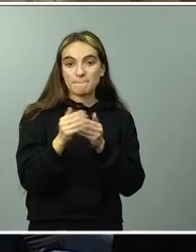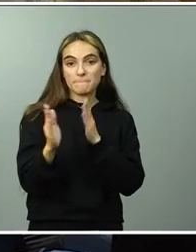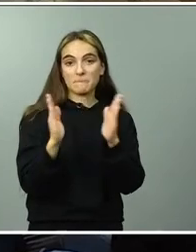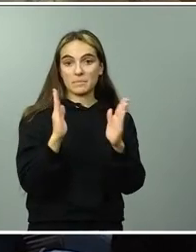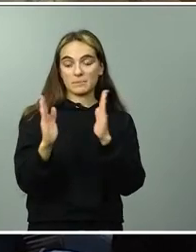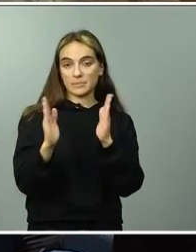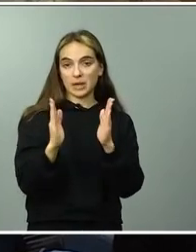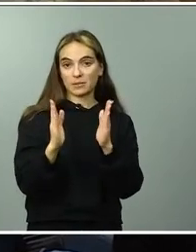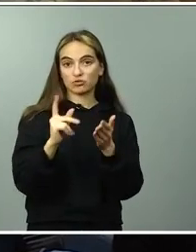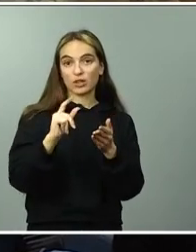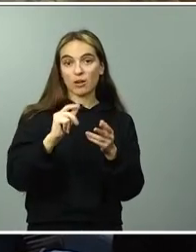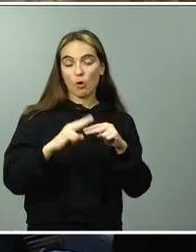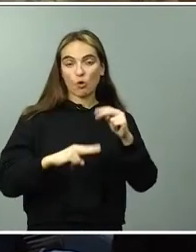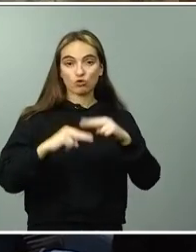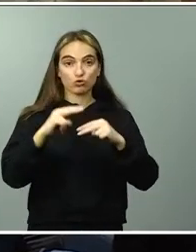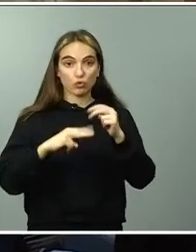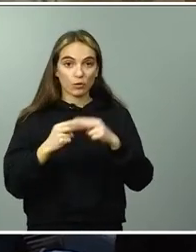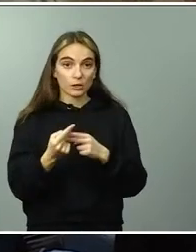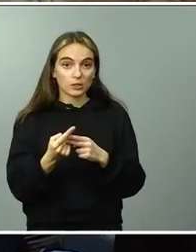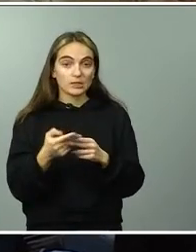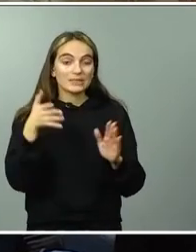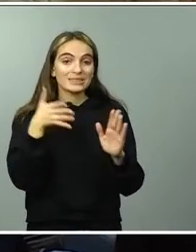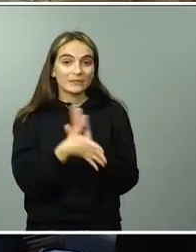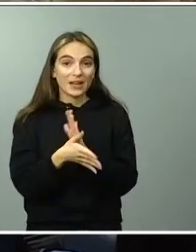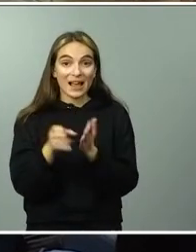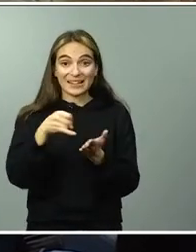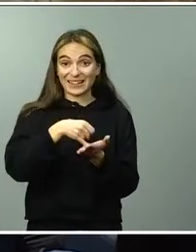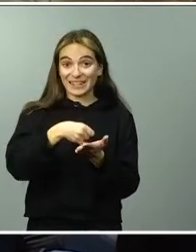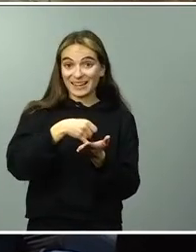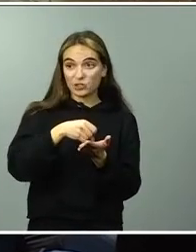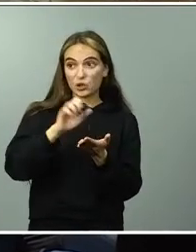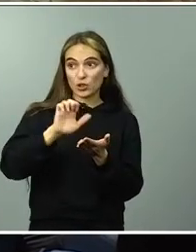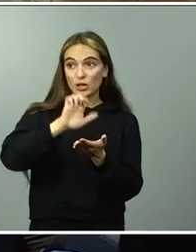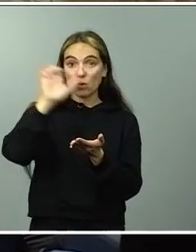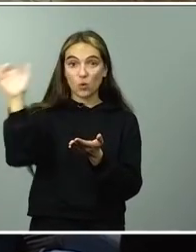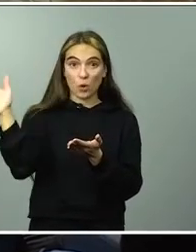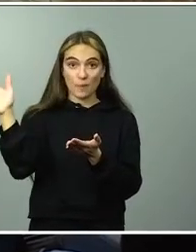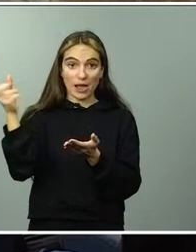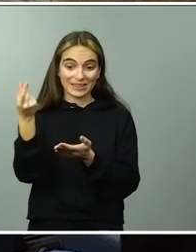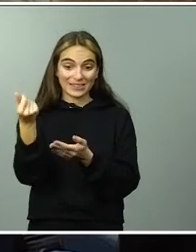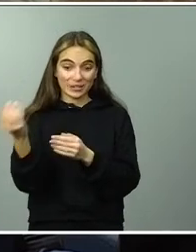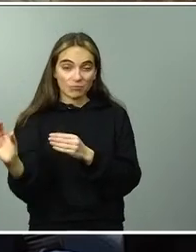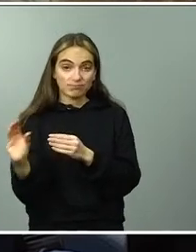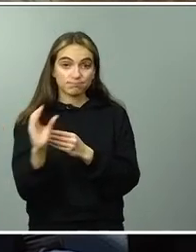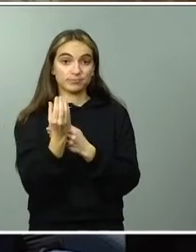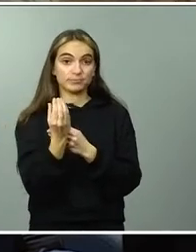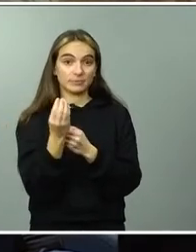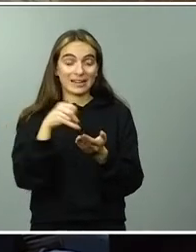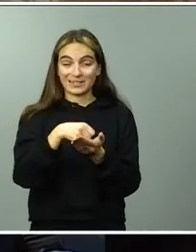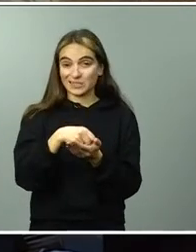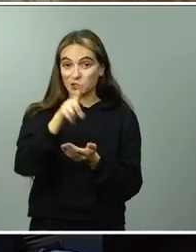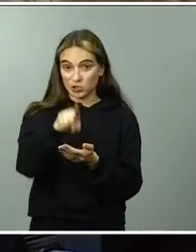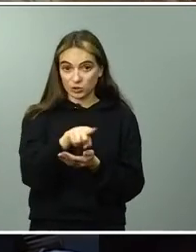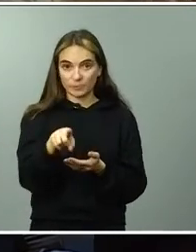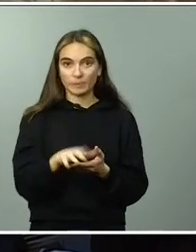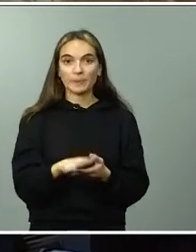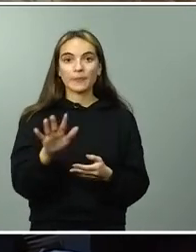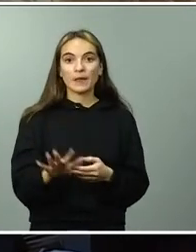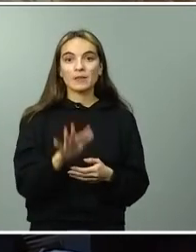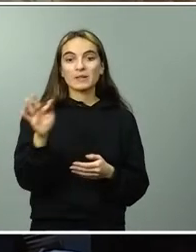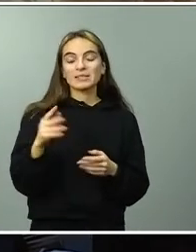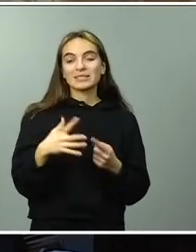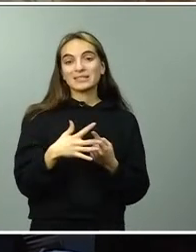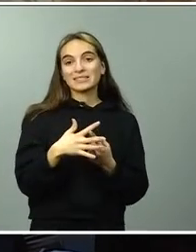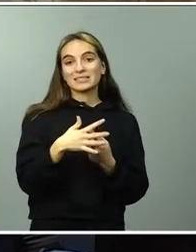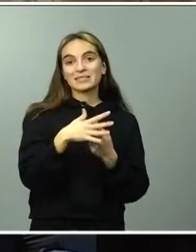del Banco Europeo de Inversiones asociado a esta cuestión. Y luego, por último, sobre el caso Negreira, quería